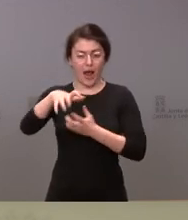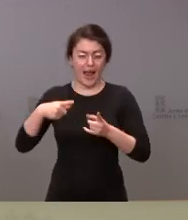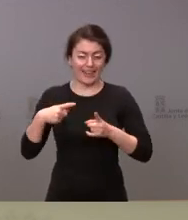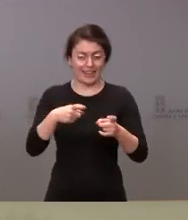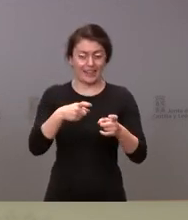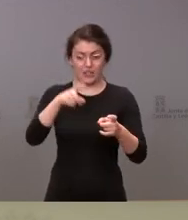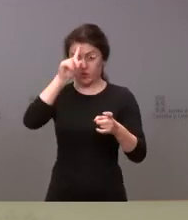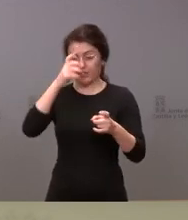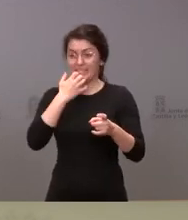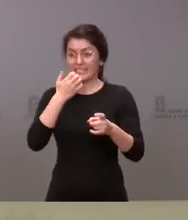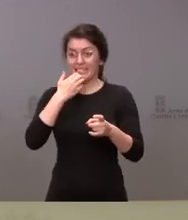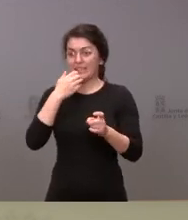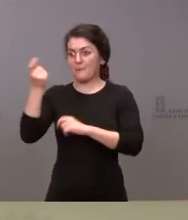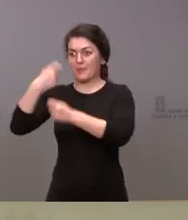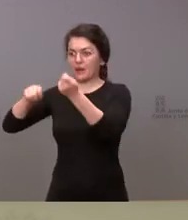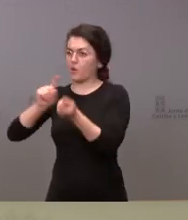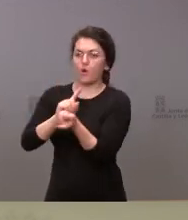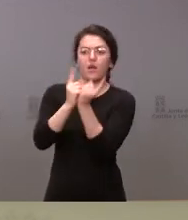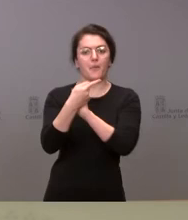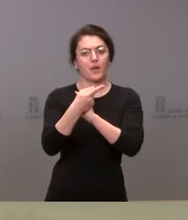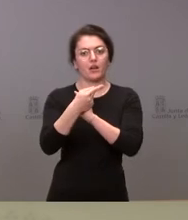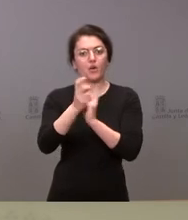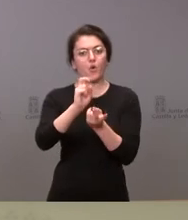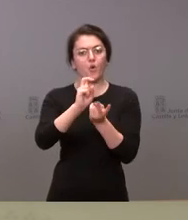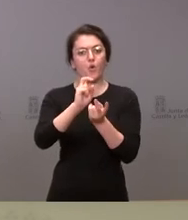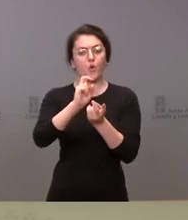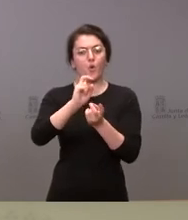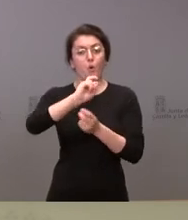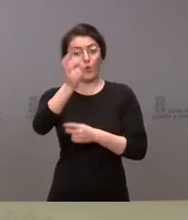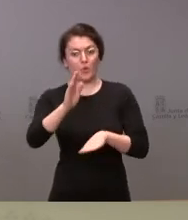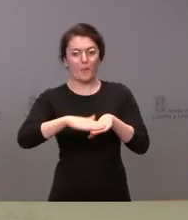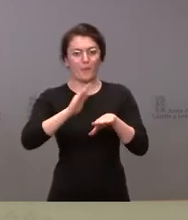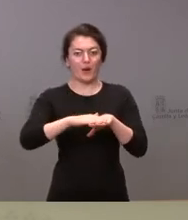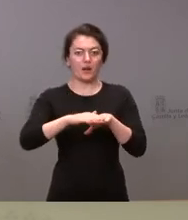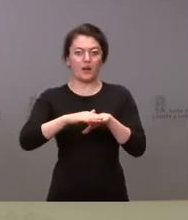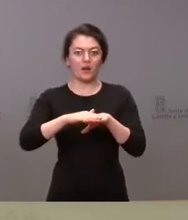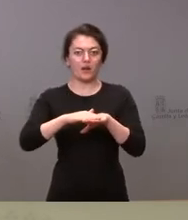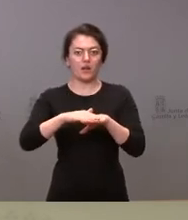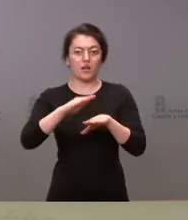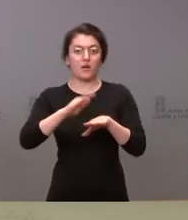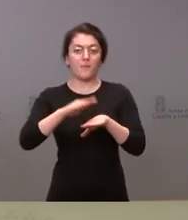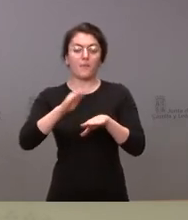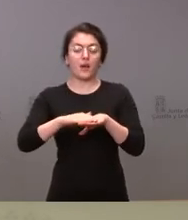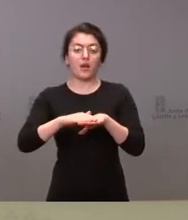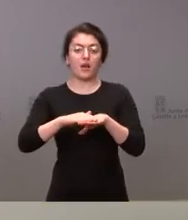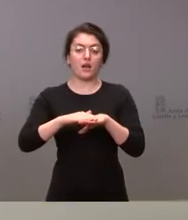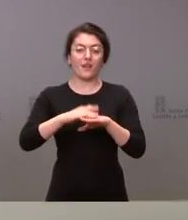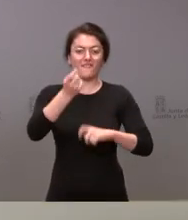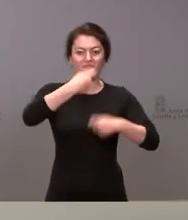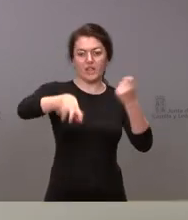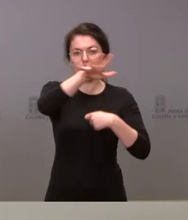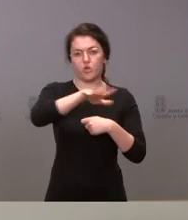hacia otros mercados y ofrecer asesoramiento a las empresas que se puedan ver afectadas por vender productos en estas zonas. Sí, no